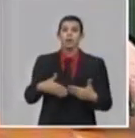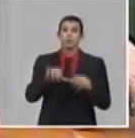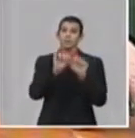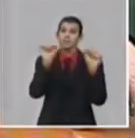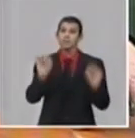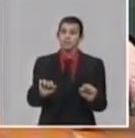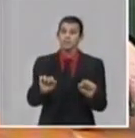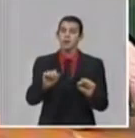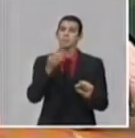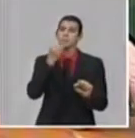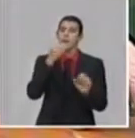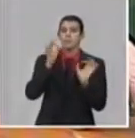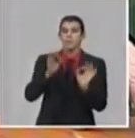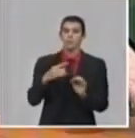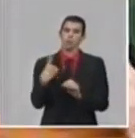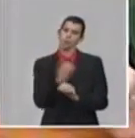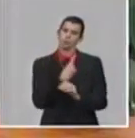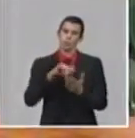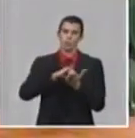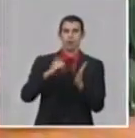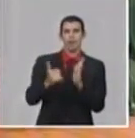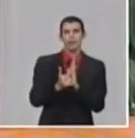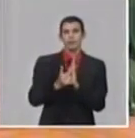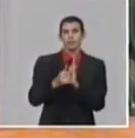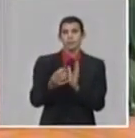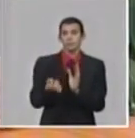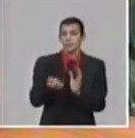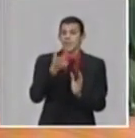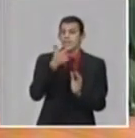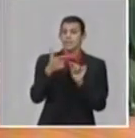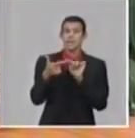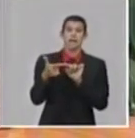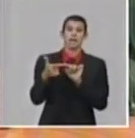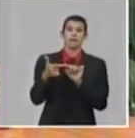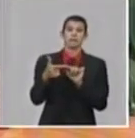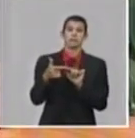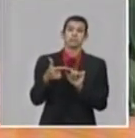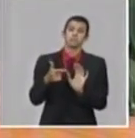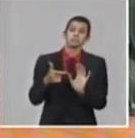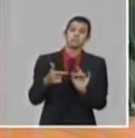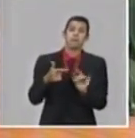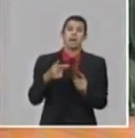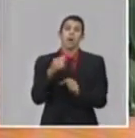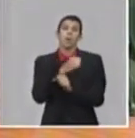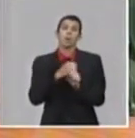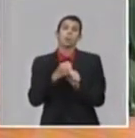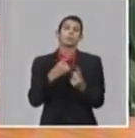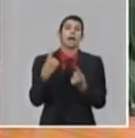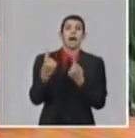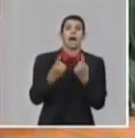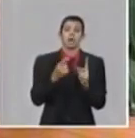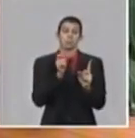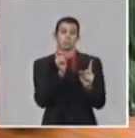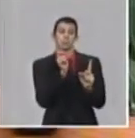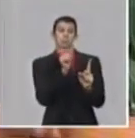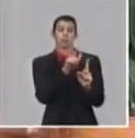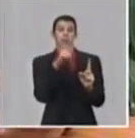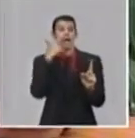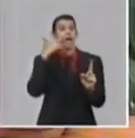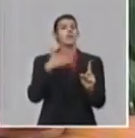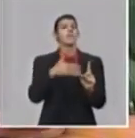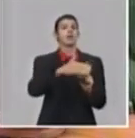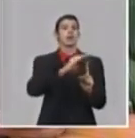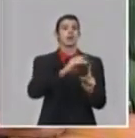258. Está el médico con su paciente crítico, pero eso conlleva también a un